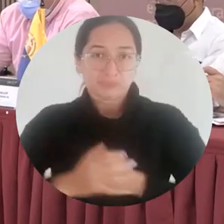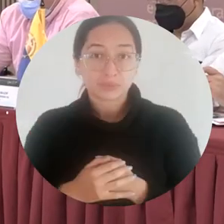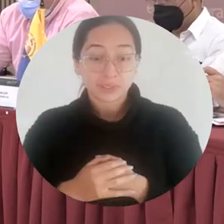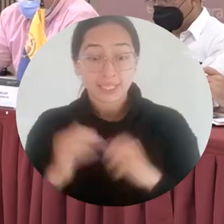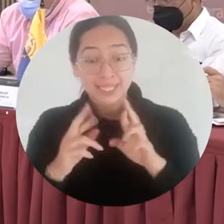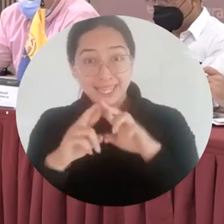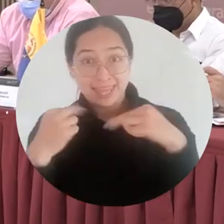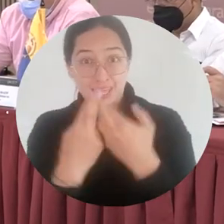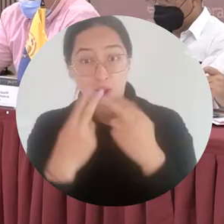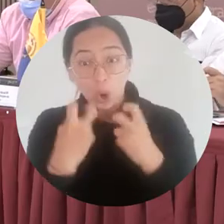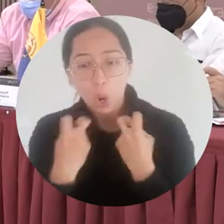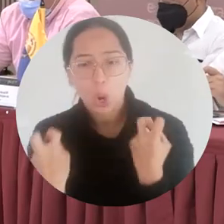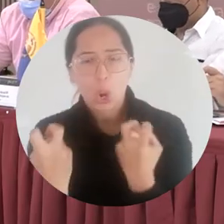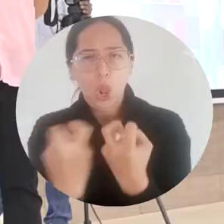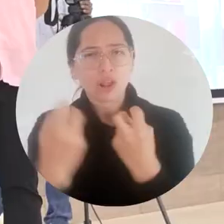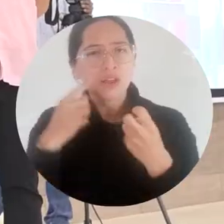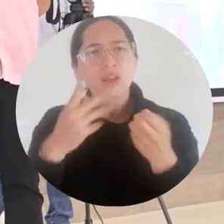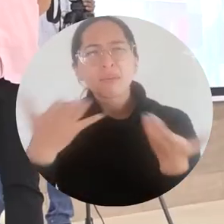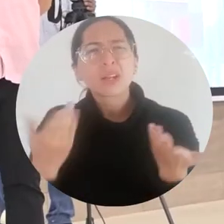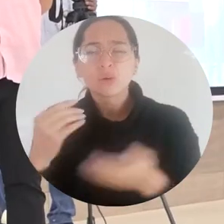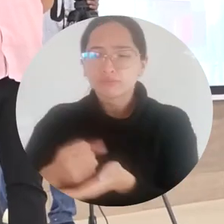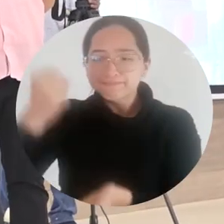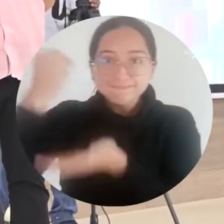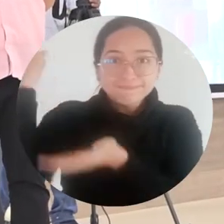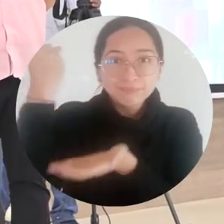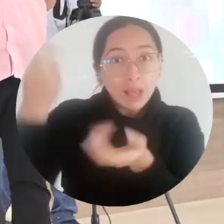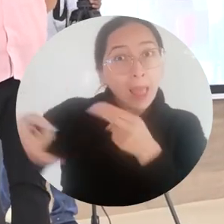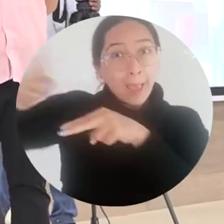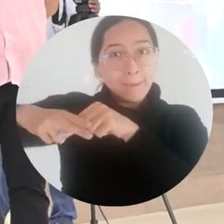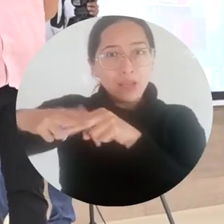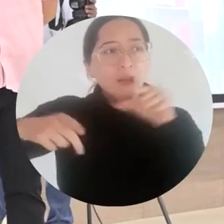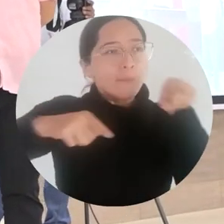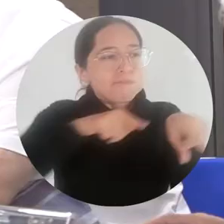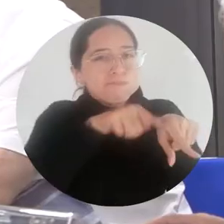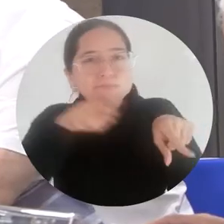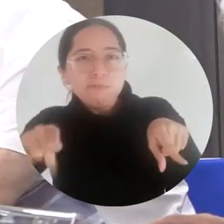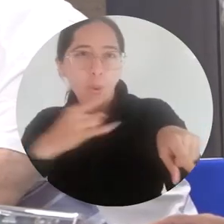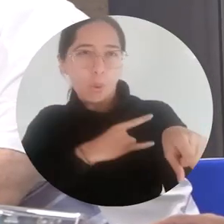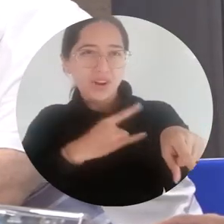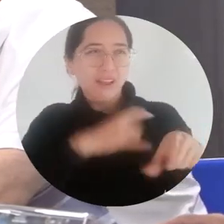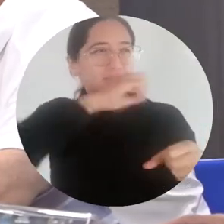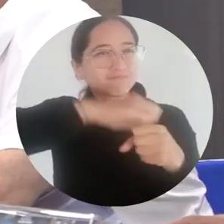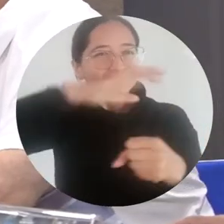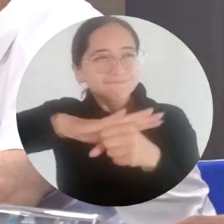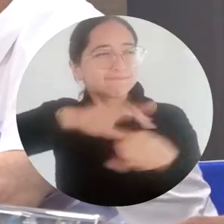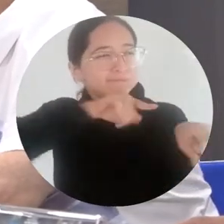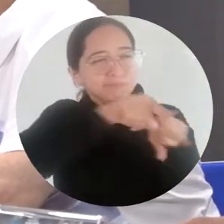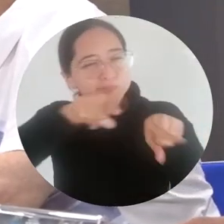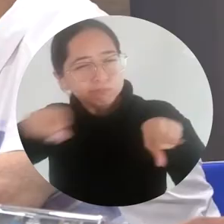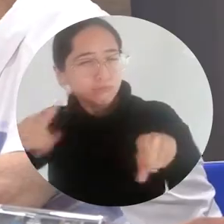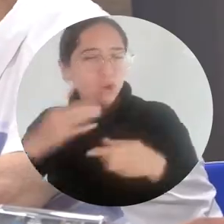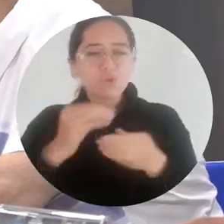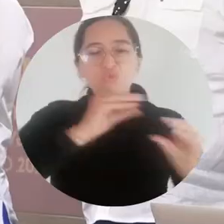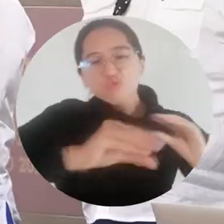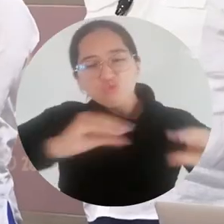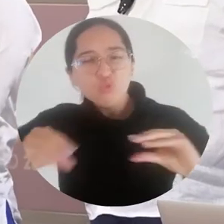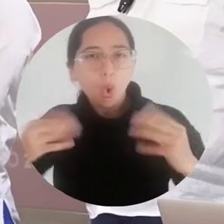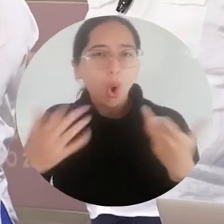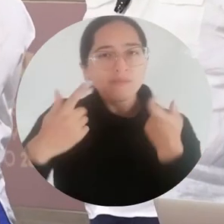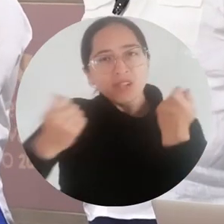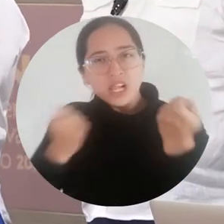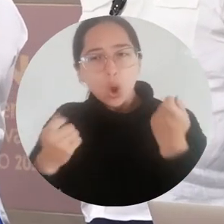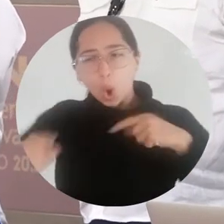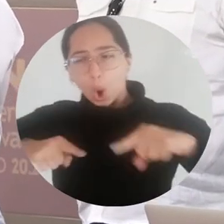reunión de rectores versó sobre la distribución y seguimiento de los recursos adicionales girados a las universidades públicas. Asimismo, permitió la